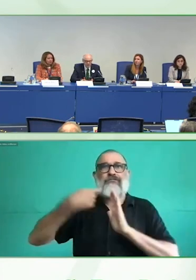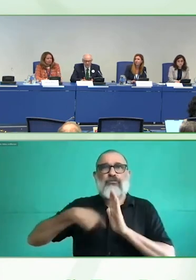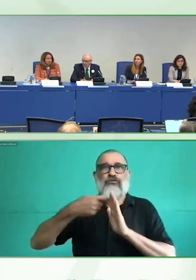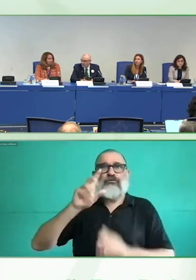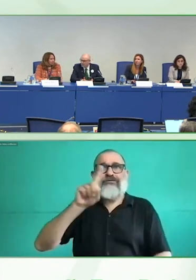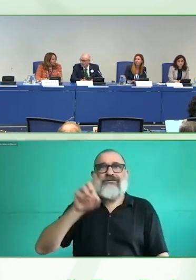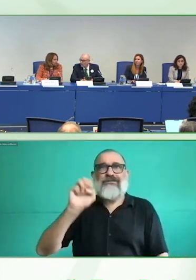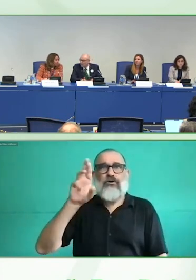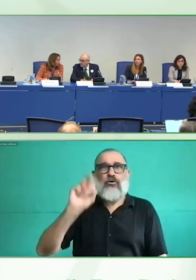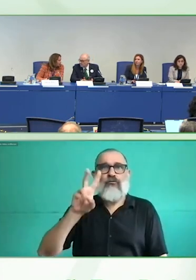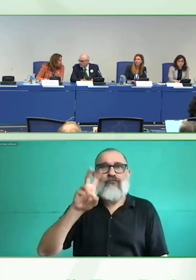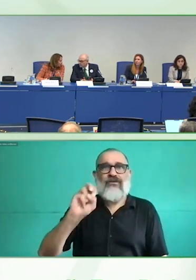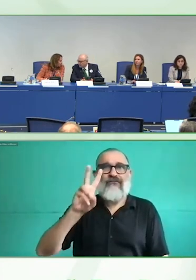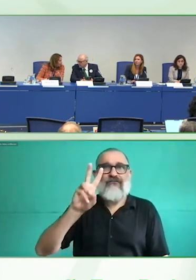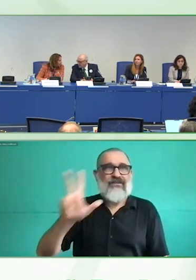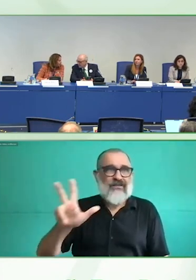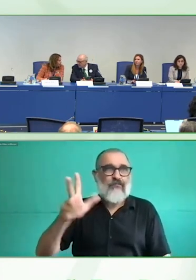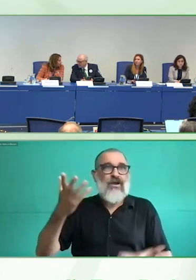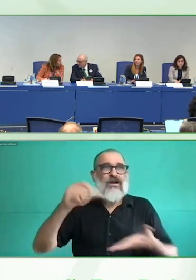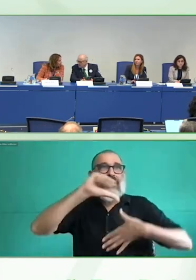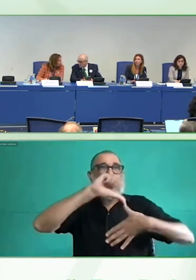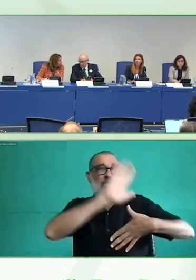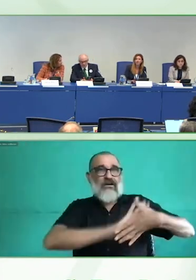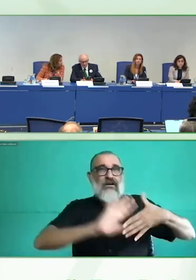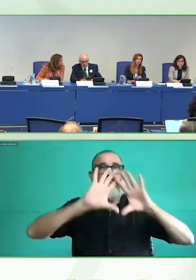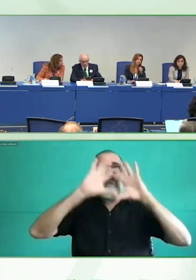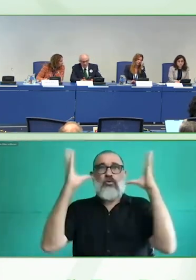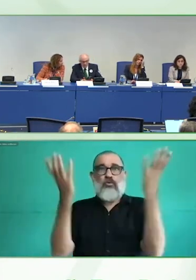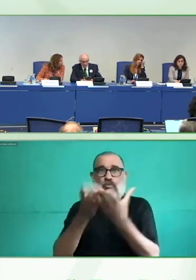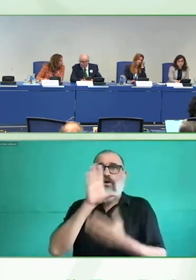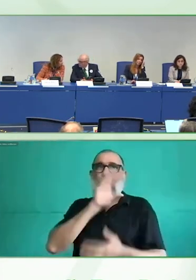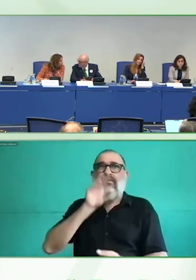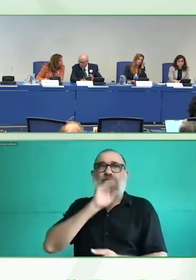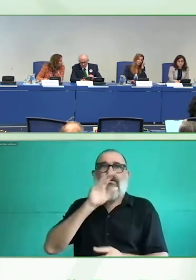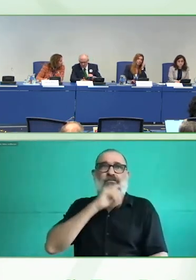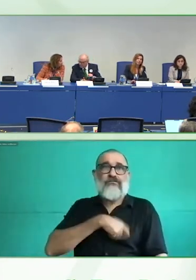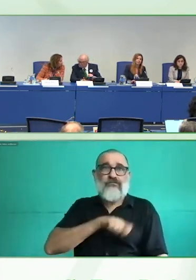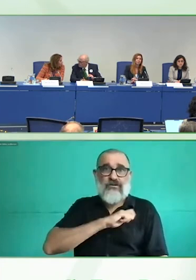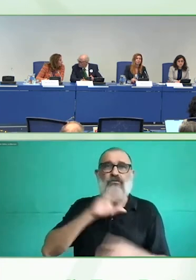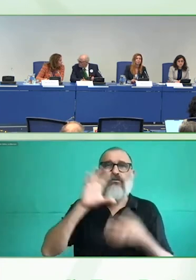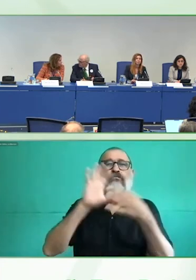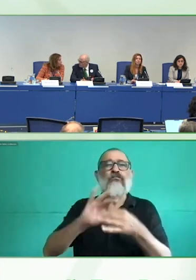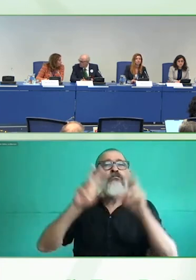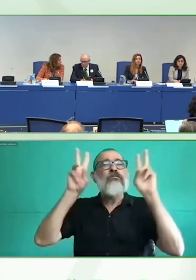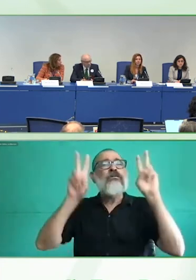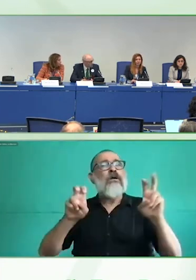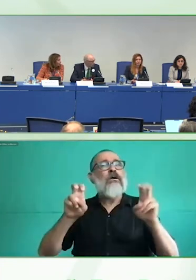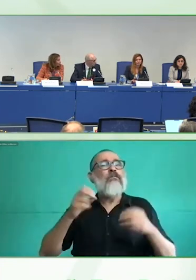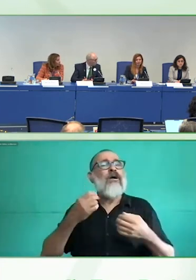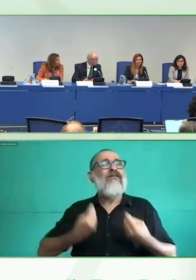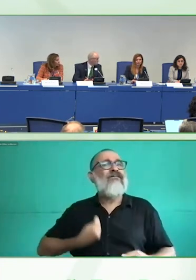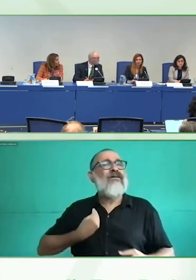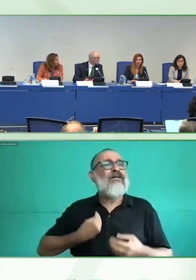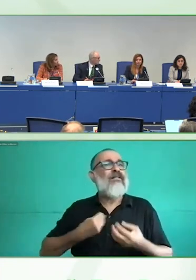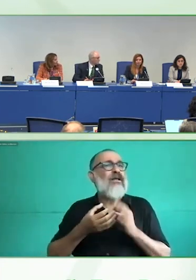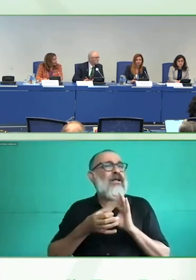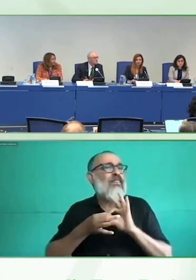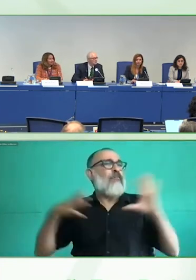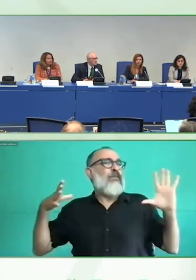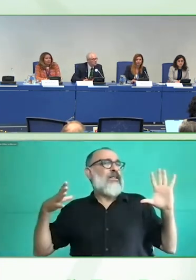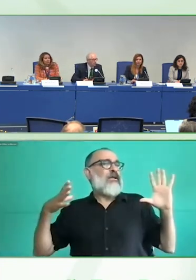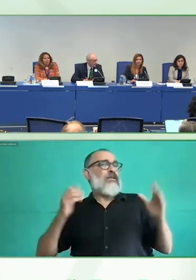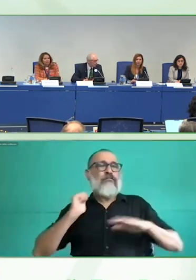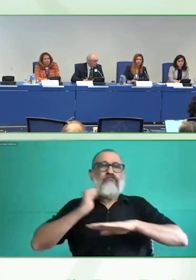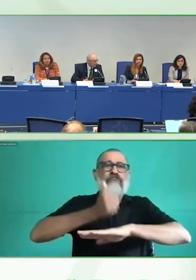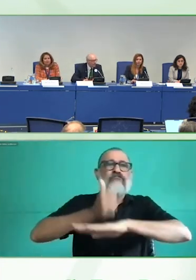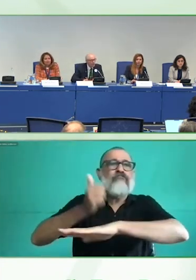participar en el desarrollo de este espacio, el cual ha sido posible gracias a la trayectoria de la plataforma Zero Zero Project desde el año